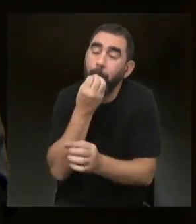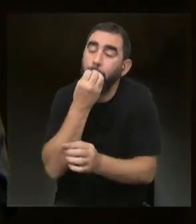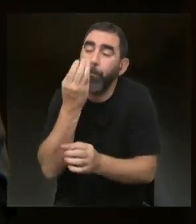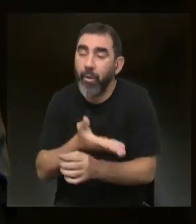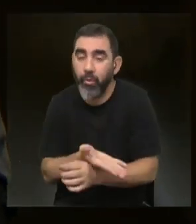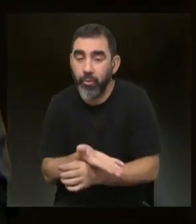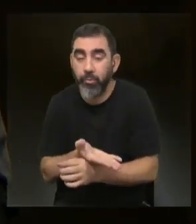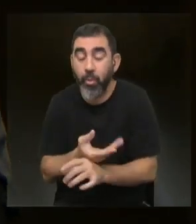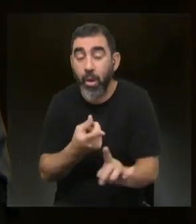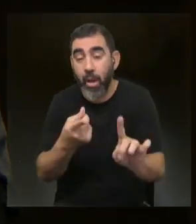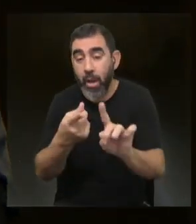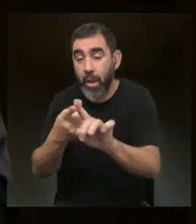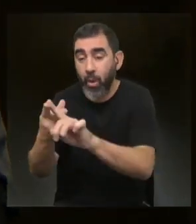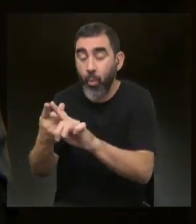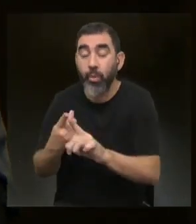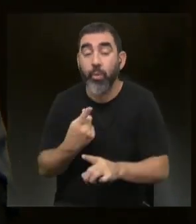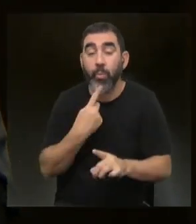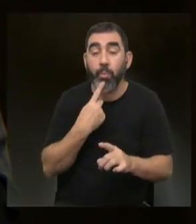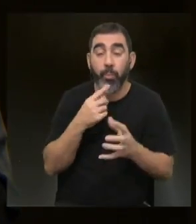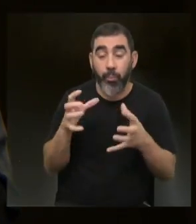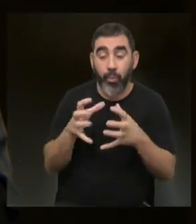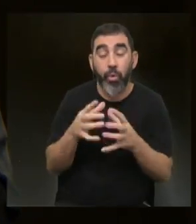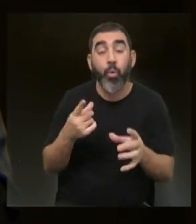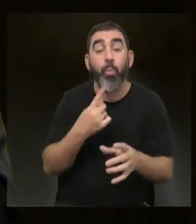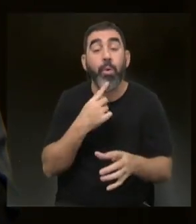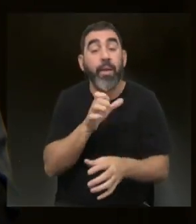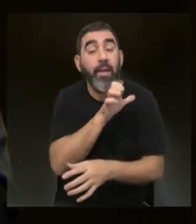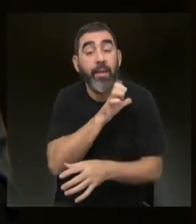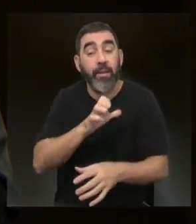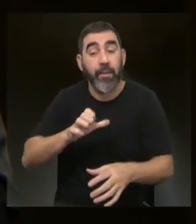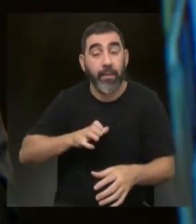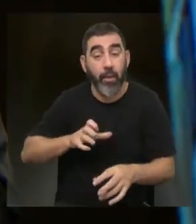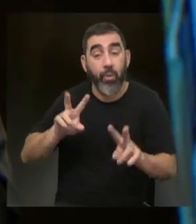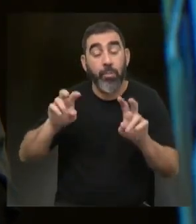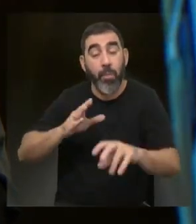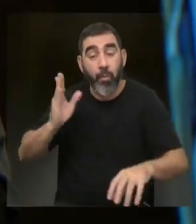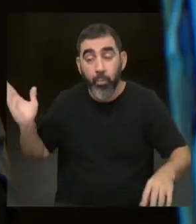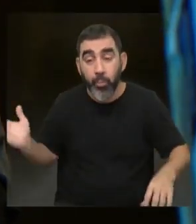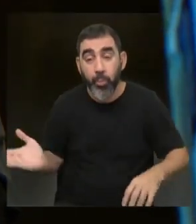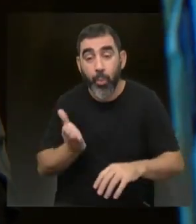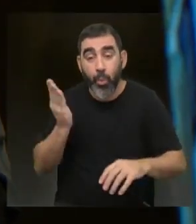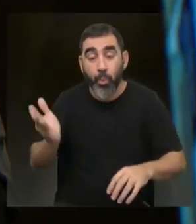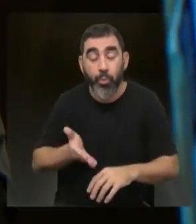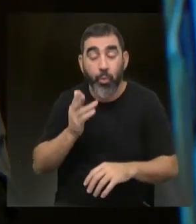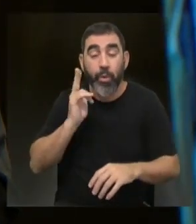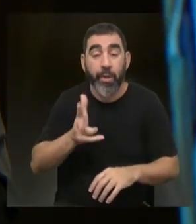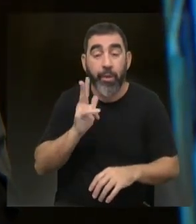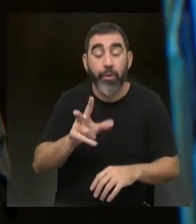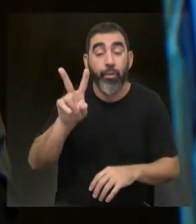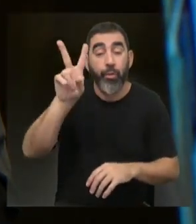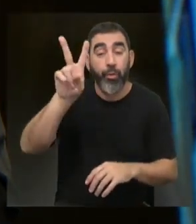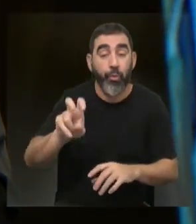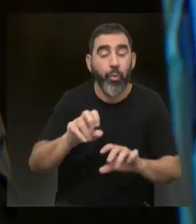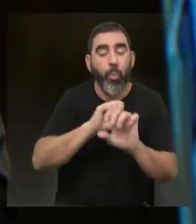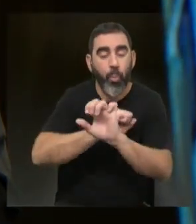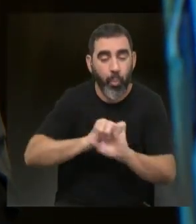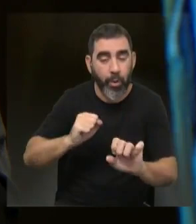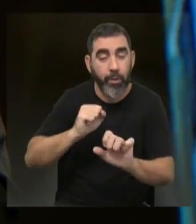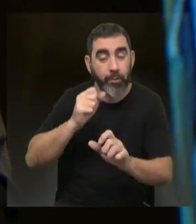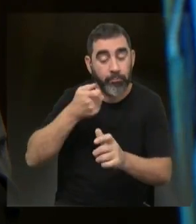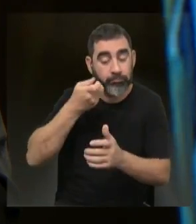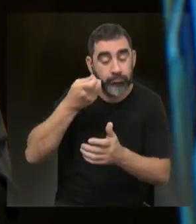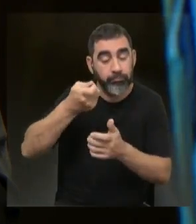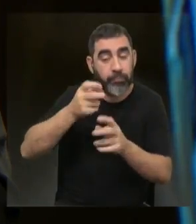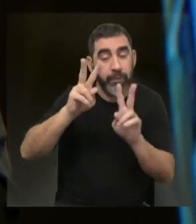a un acuerdo multipartidario o una política de Estado vinculada a la producción y a la promoción del hidrógeno verde, se pueda incorporar a la academia